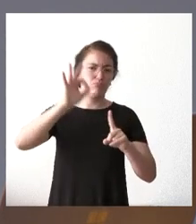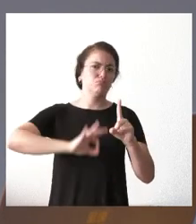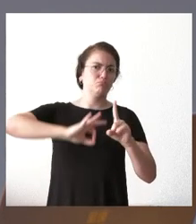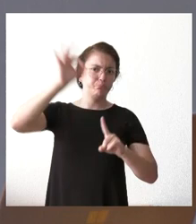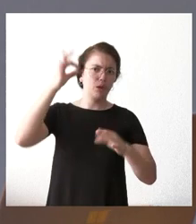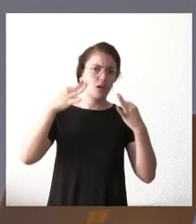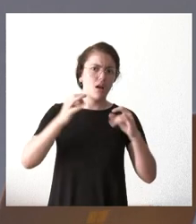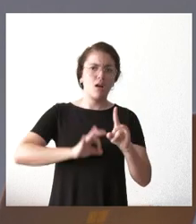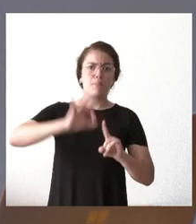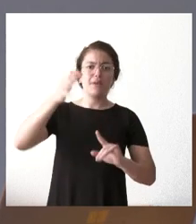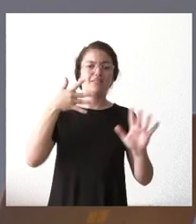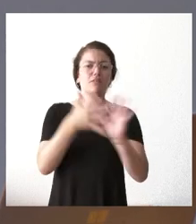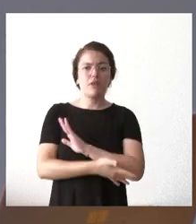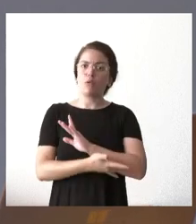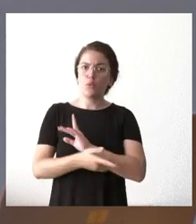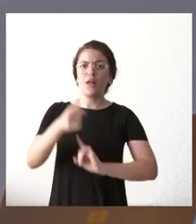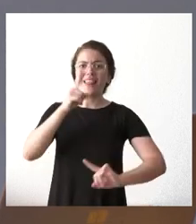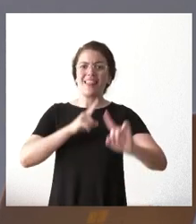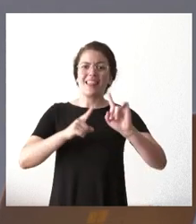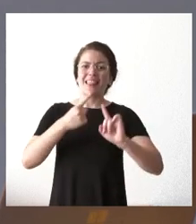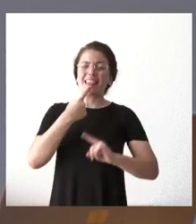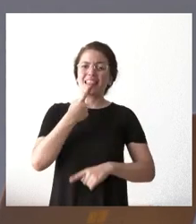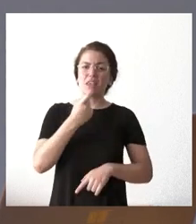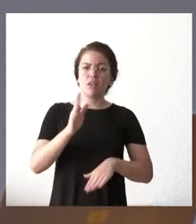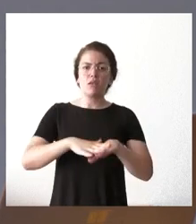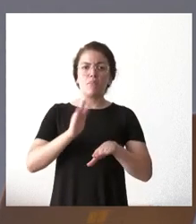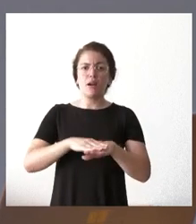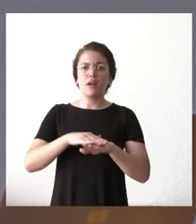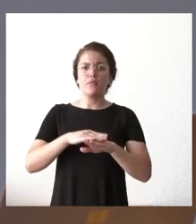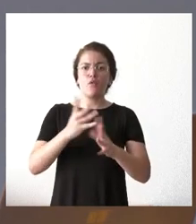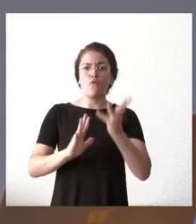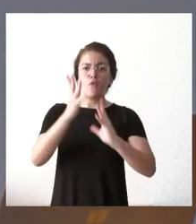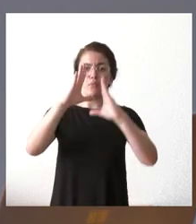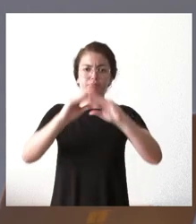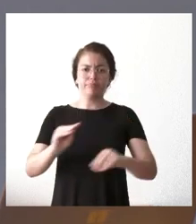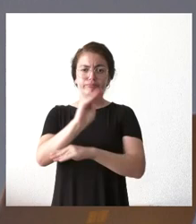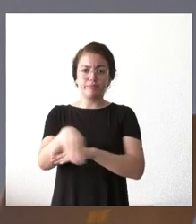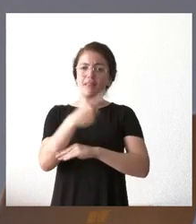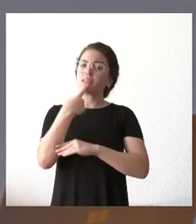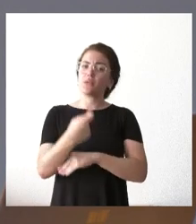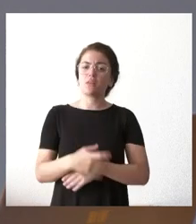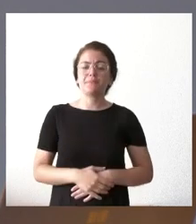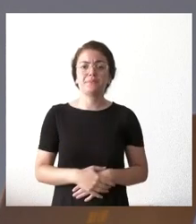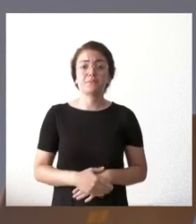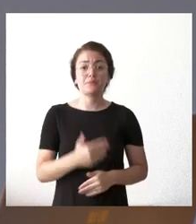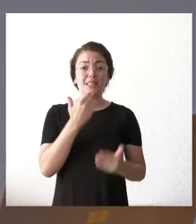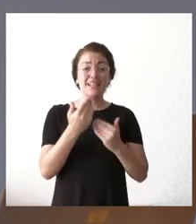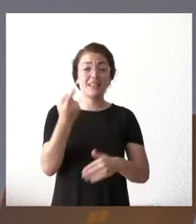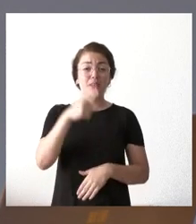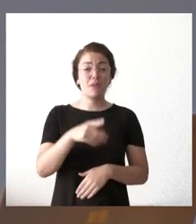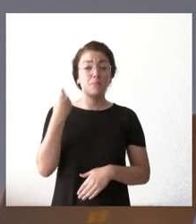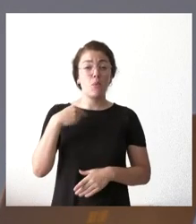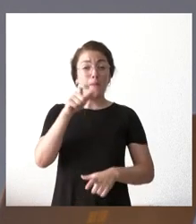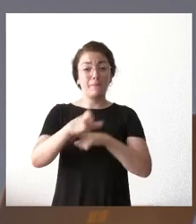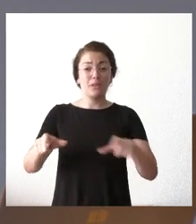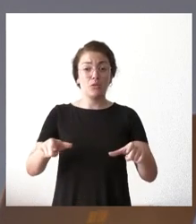y, por lo tanto, eso complica y dificulta al operativo las labores de extinción. Agradecer de forma profunda a todas las personas,